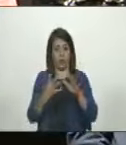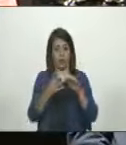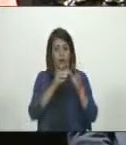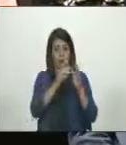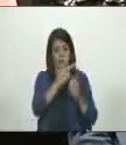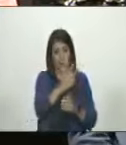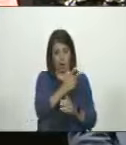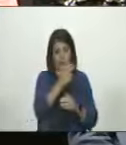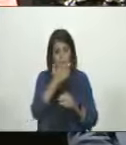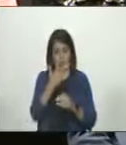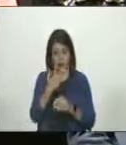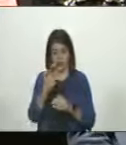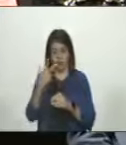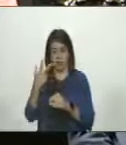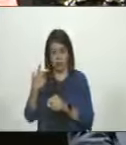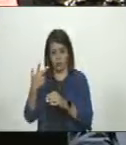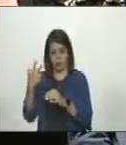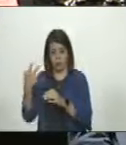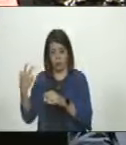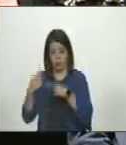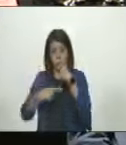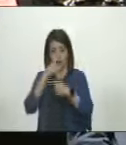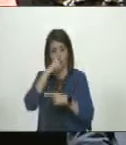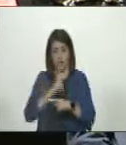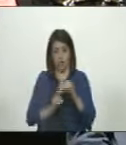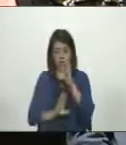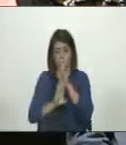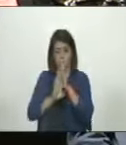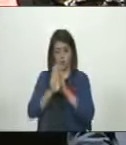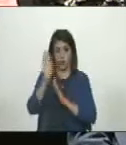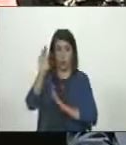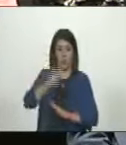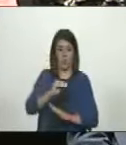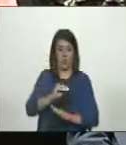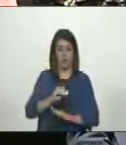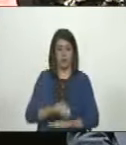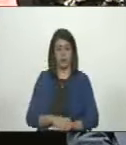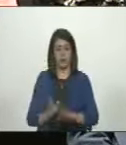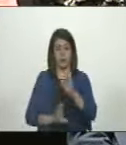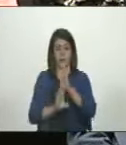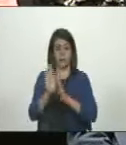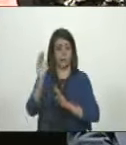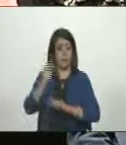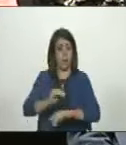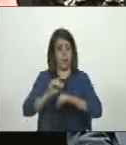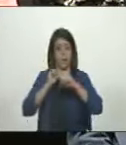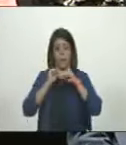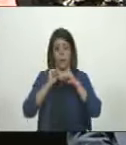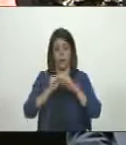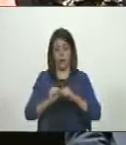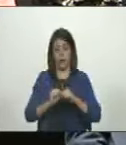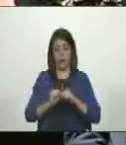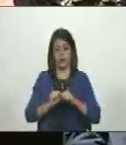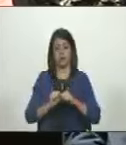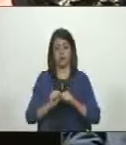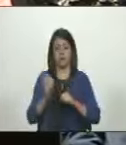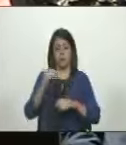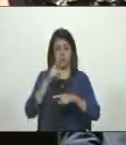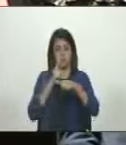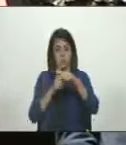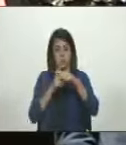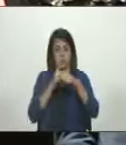manera consecutiva y el año que viene será también un año de crecimiento pero un crecimiento mucho más robusto que redundará